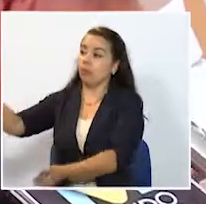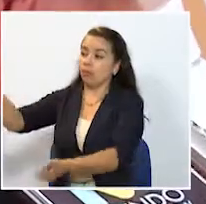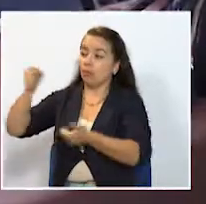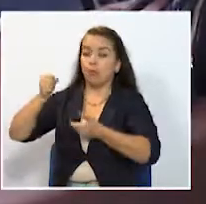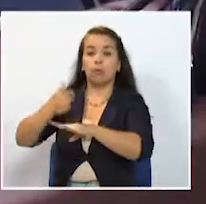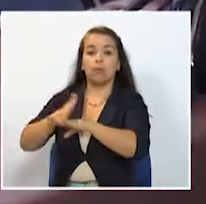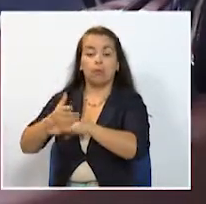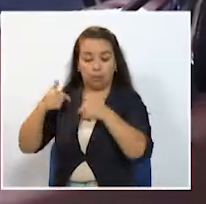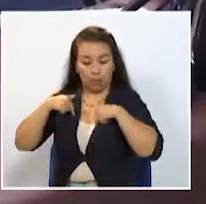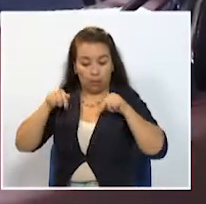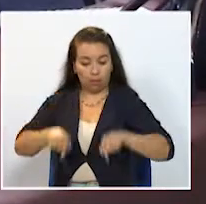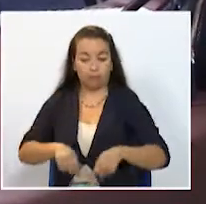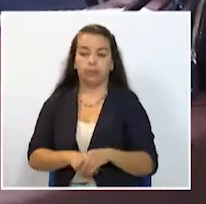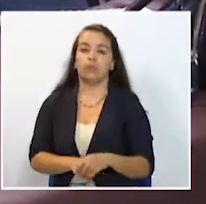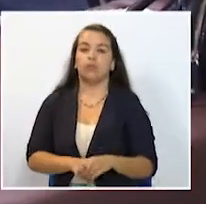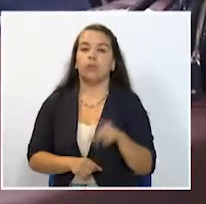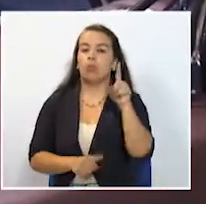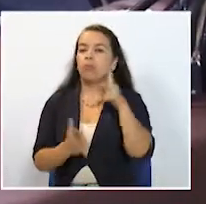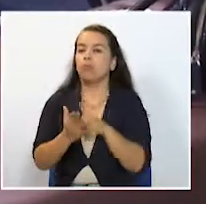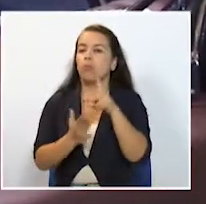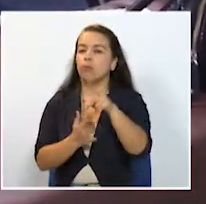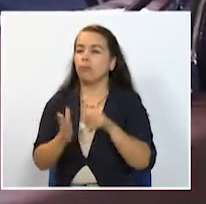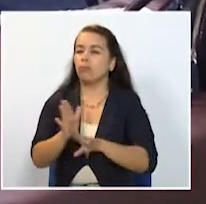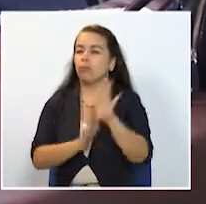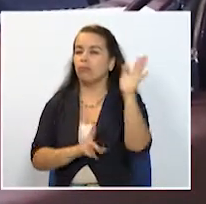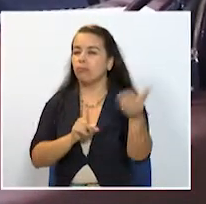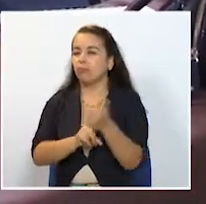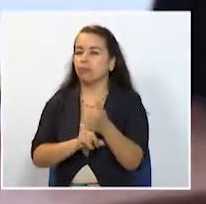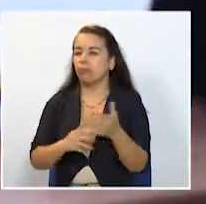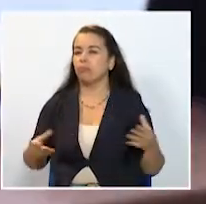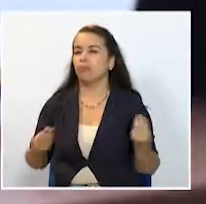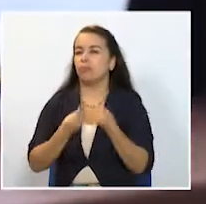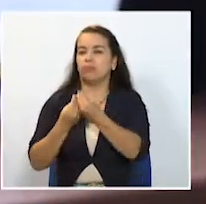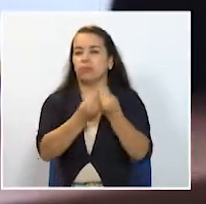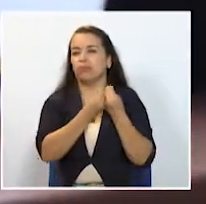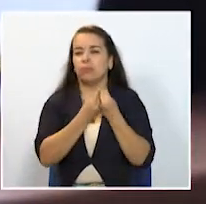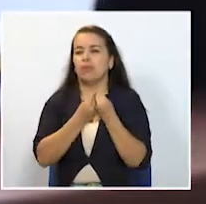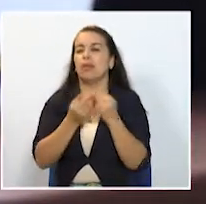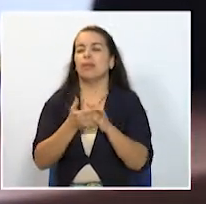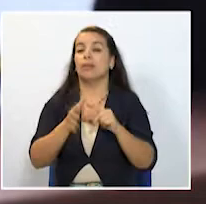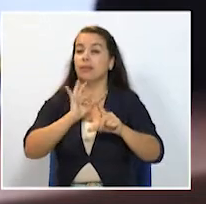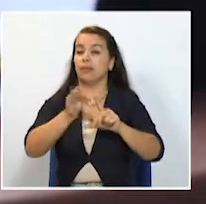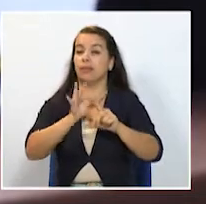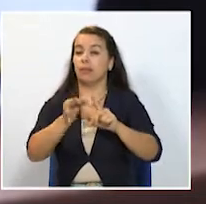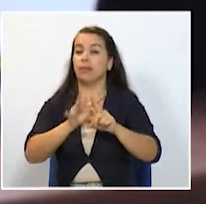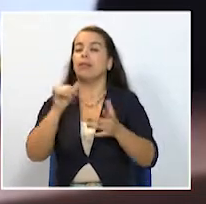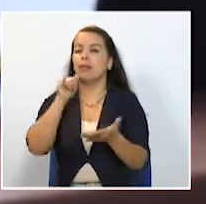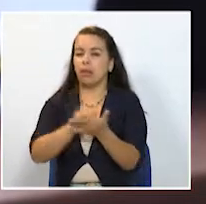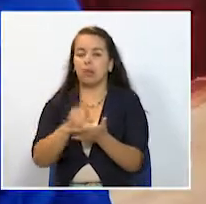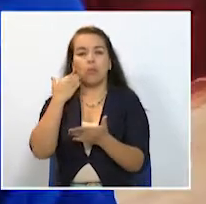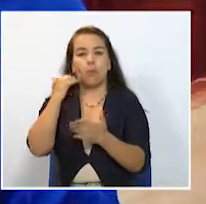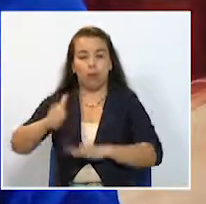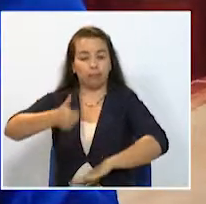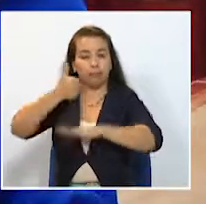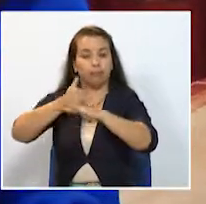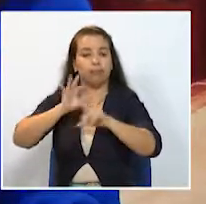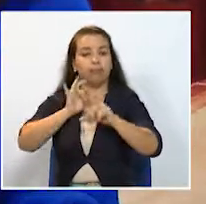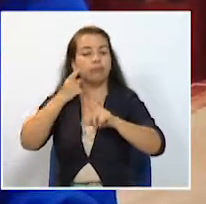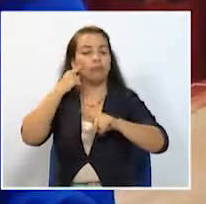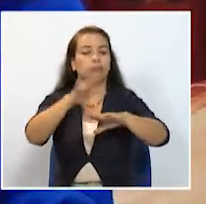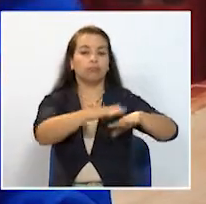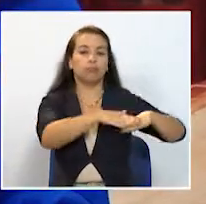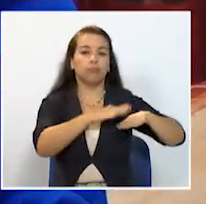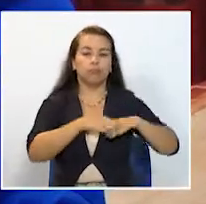reinviertan aquí. Uno de los proyectos más exitosos de integración regional es el canal Telecafé, así lo dijo la gerente Gloria Beatriz Giraldo